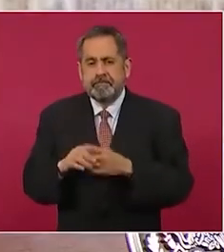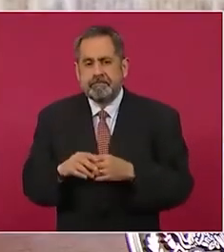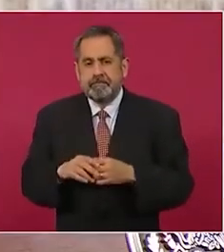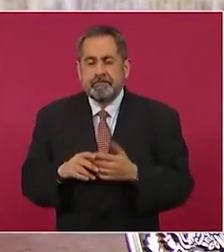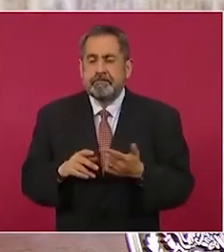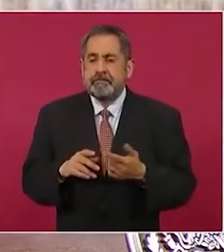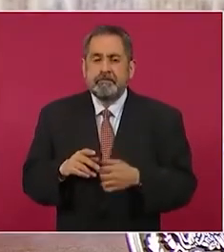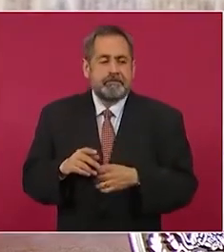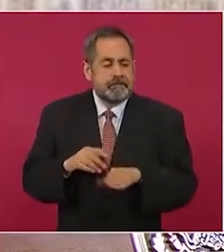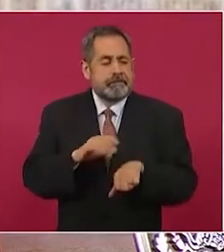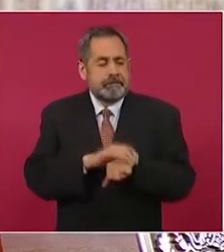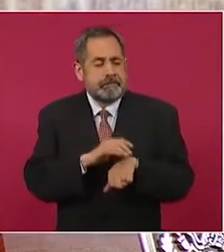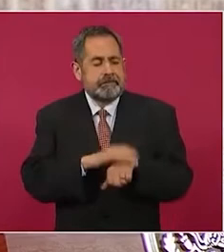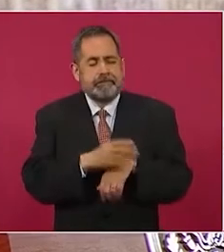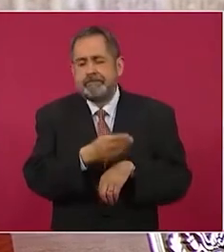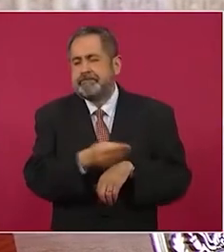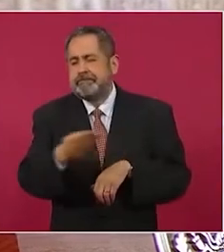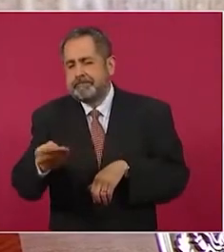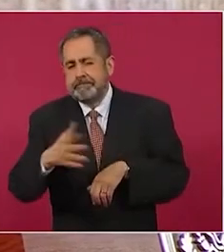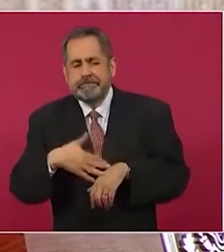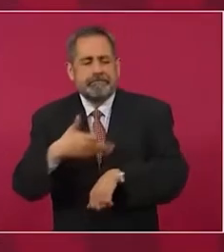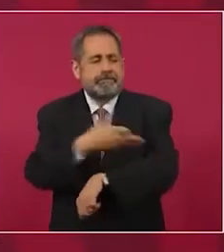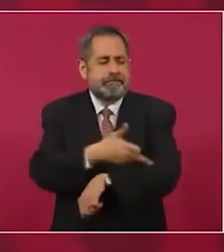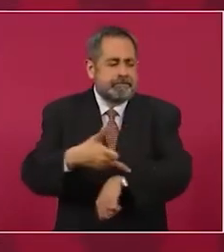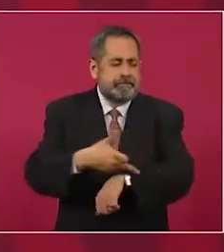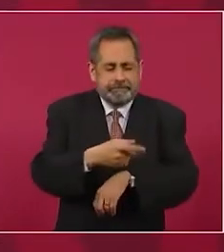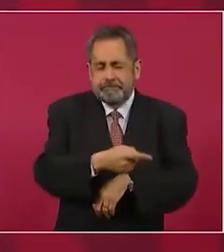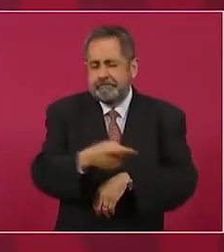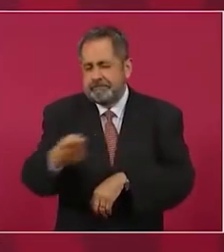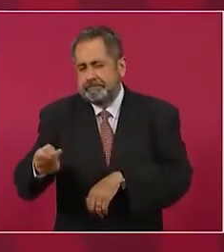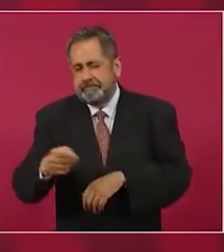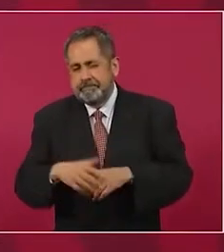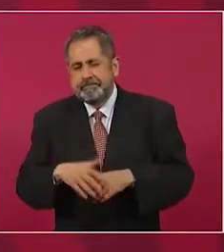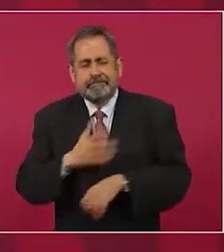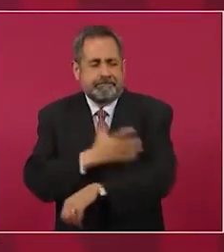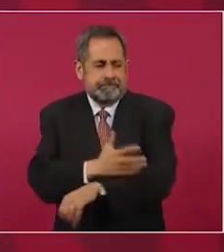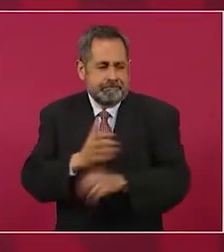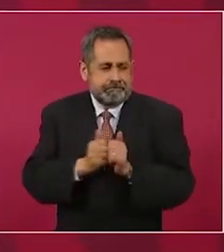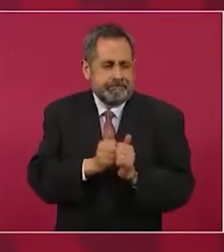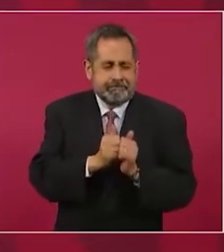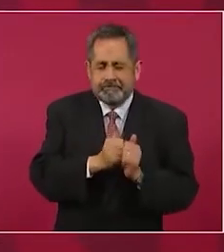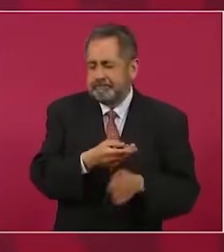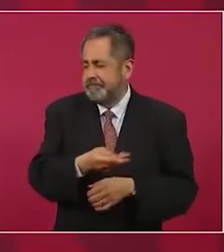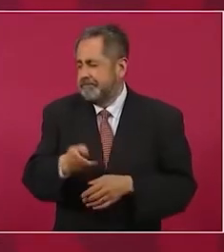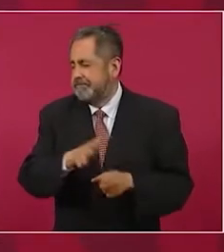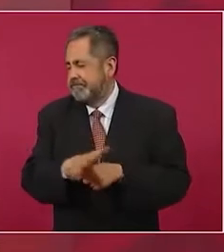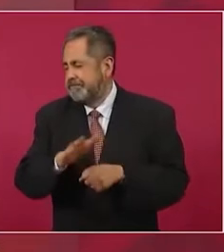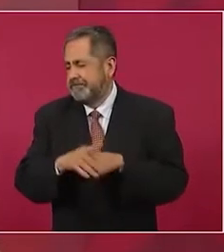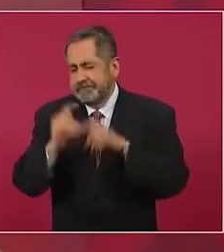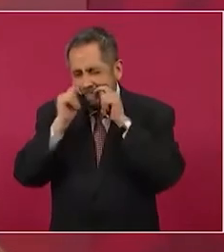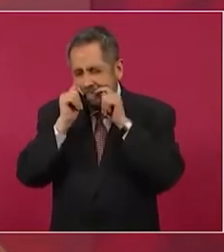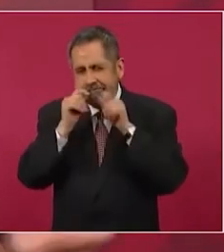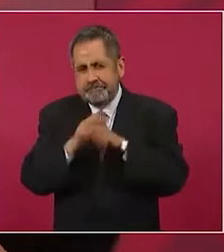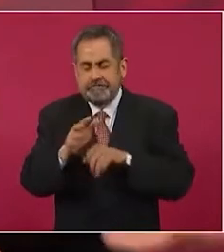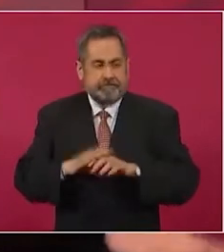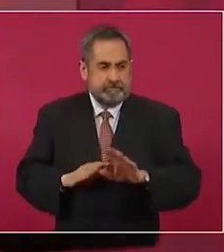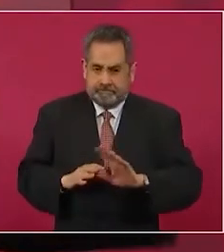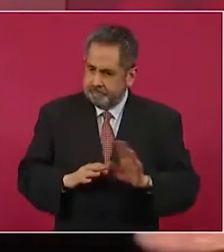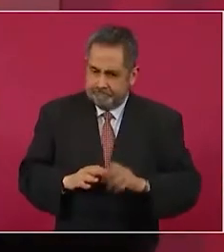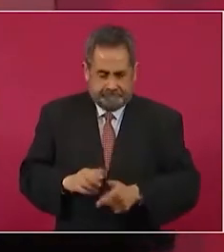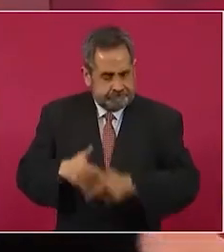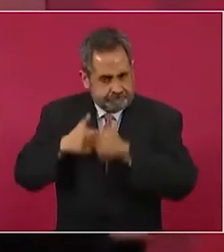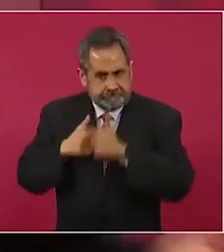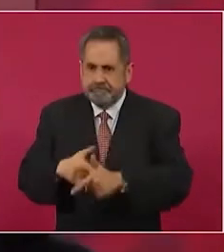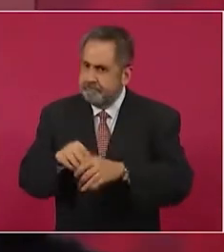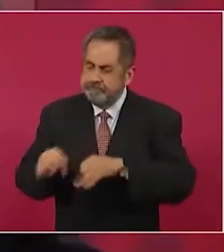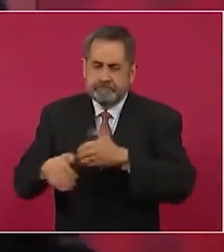amigos o nuestros familiares o nuestros compañeros pero resulta que no